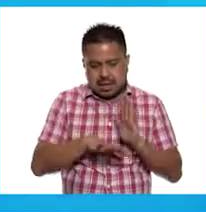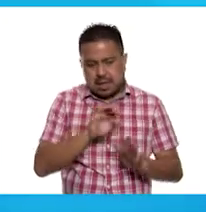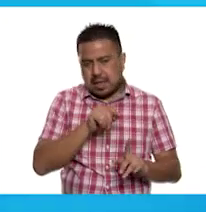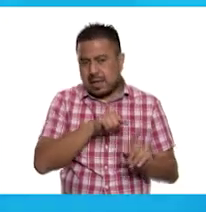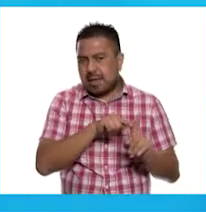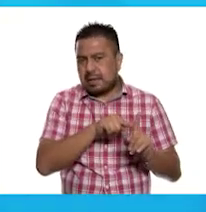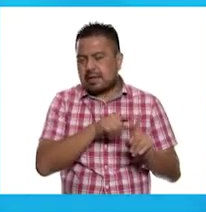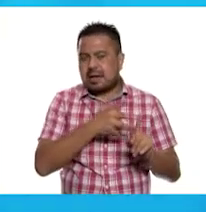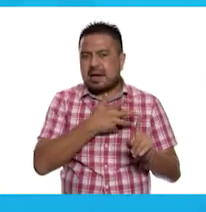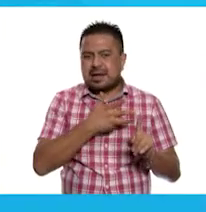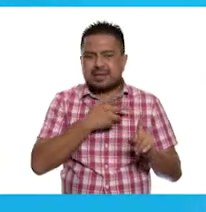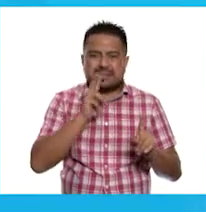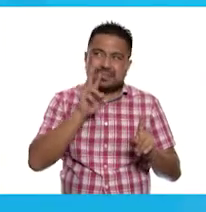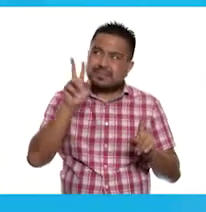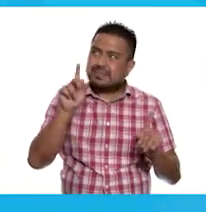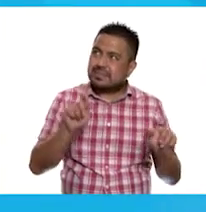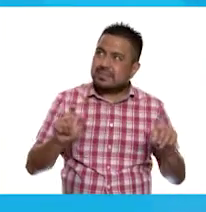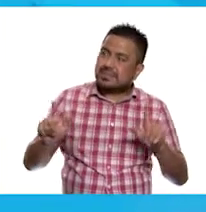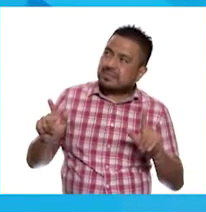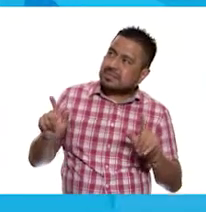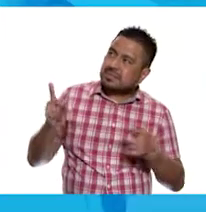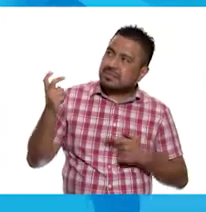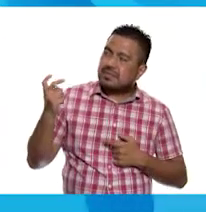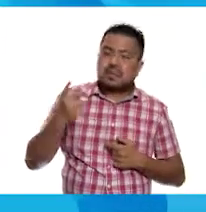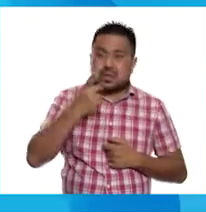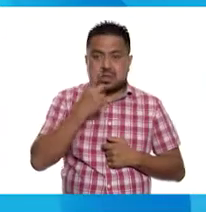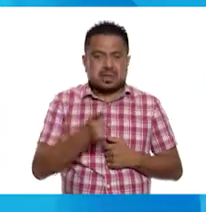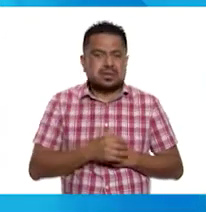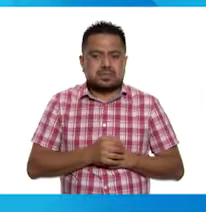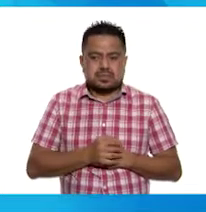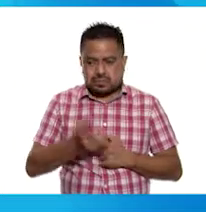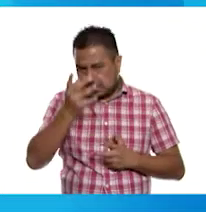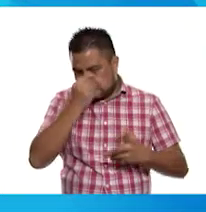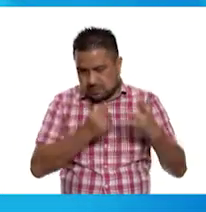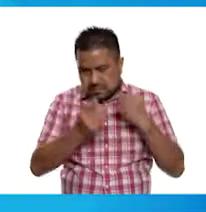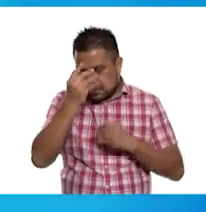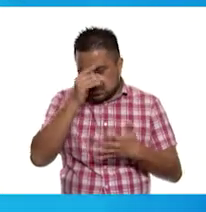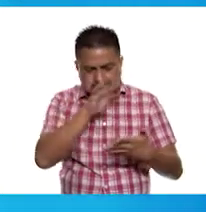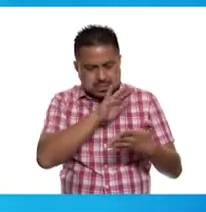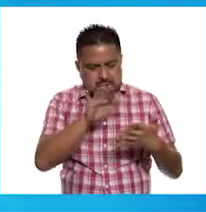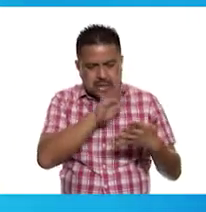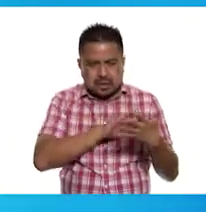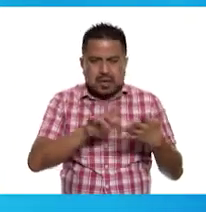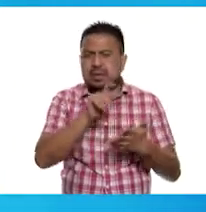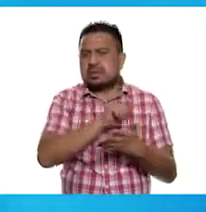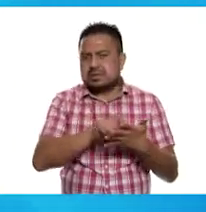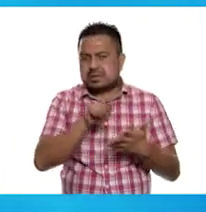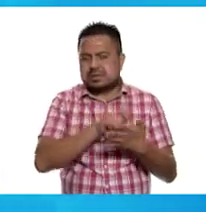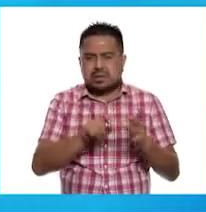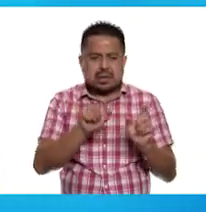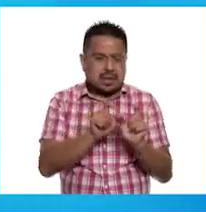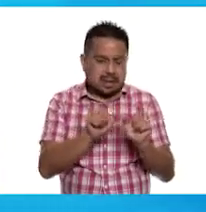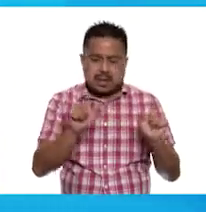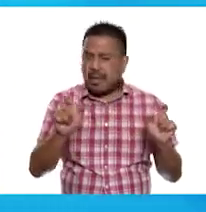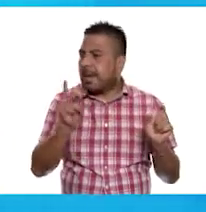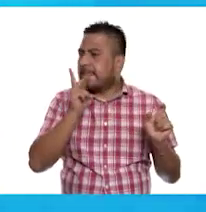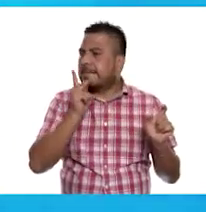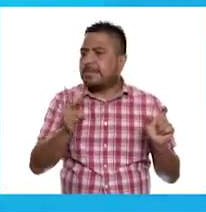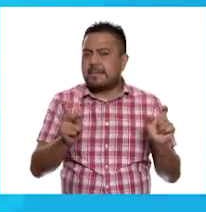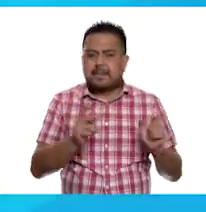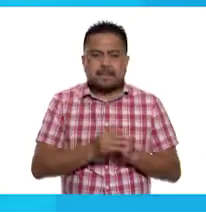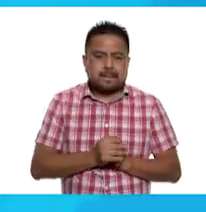aparece ya en sus pantallas. la tiene en la pantalla, exacto. Y dice, aprendamos a leer y a escribir. Separamos las palabras.